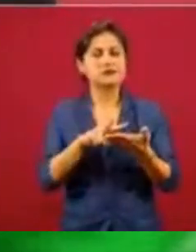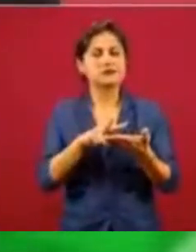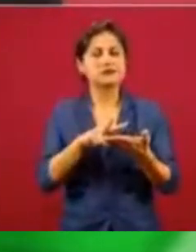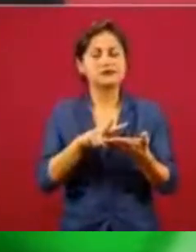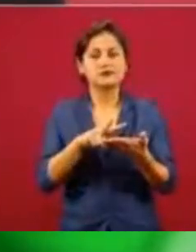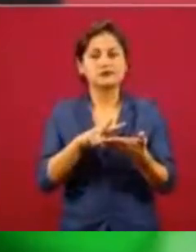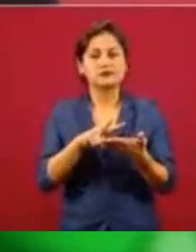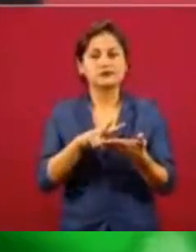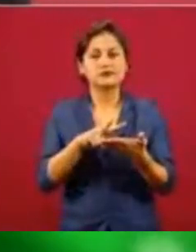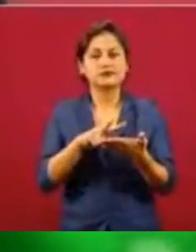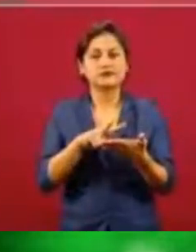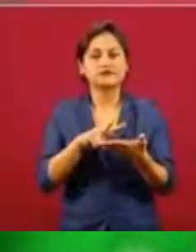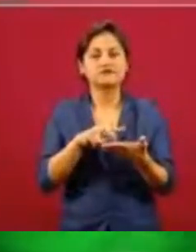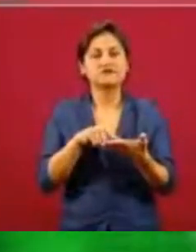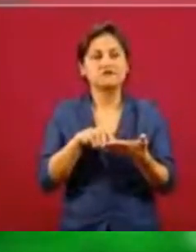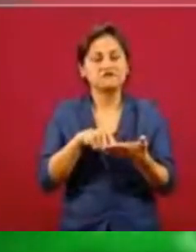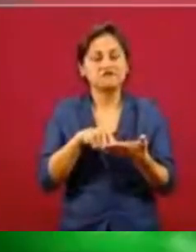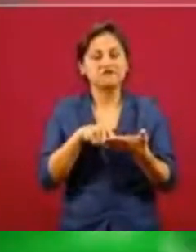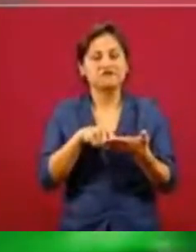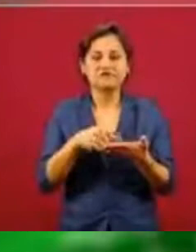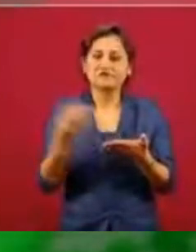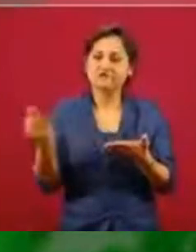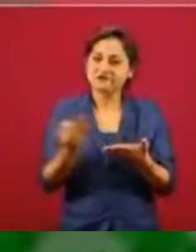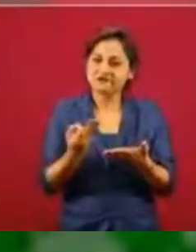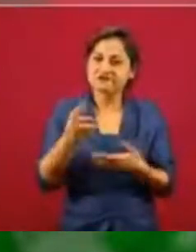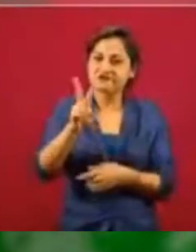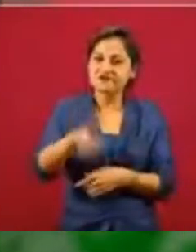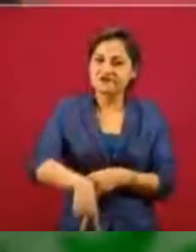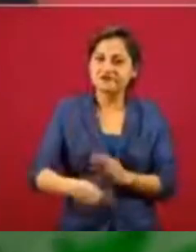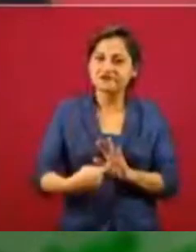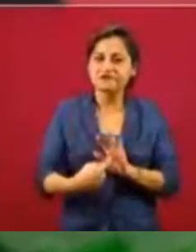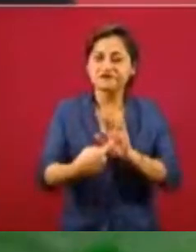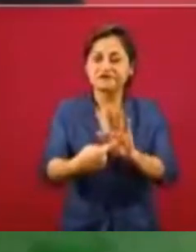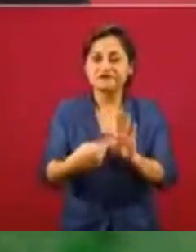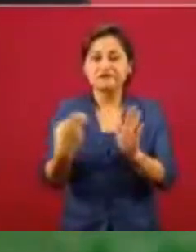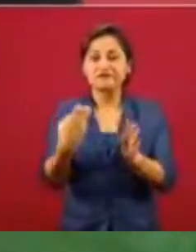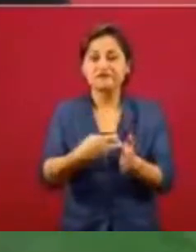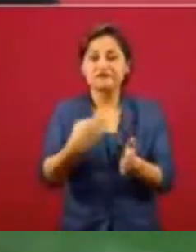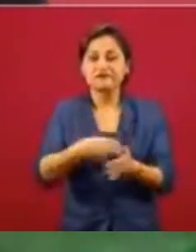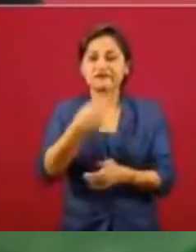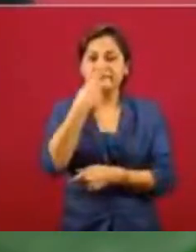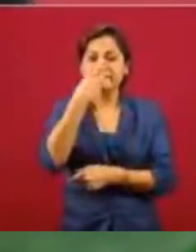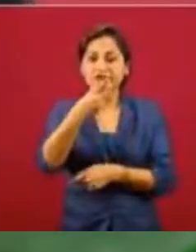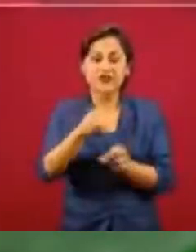se demuestra la importancia que tiene.